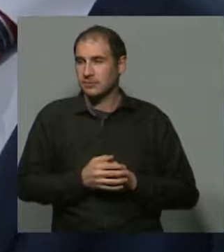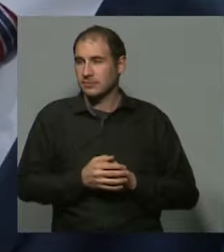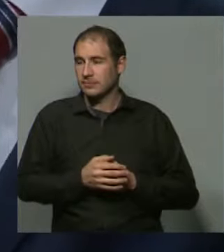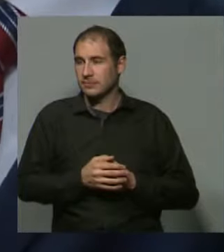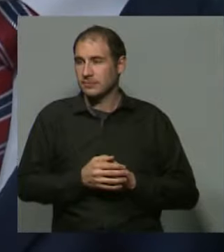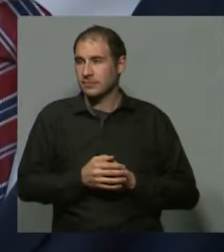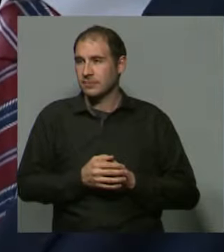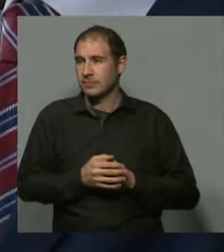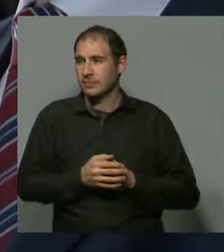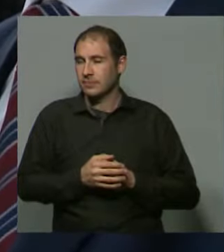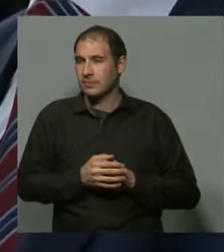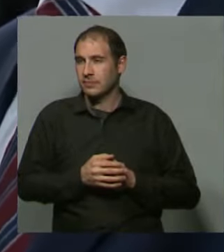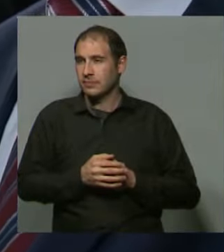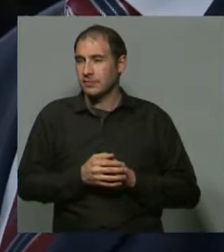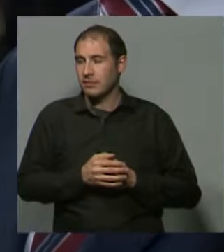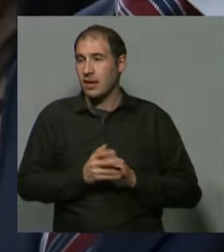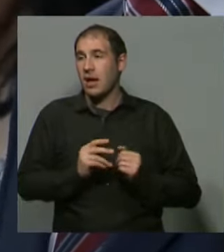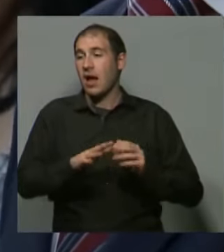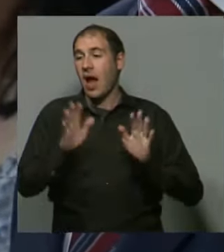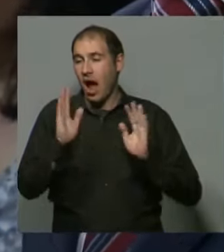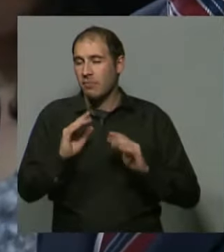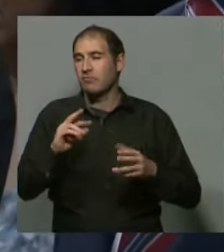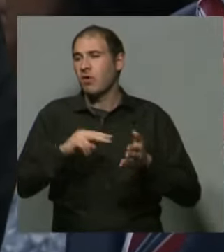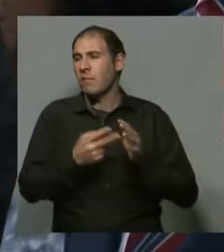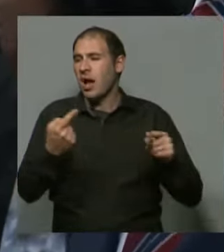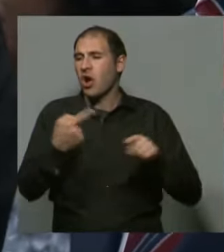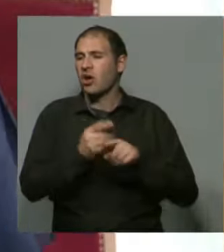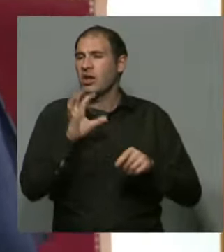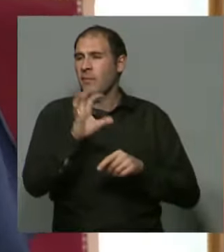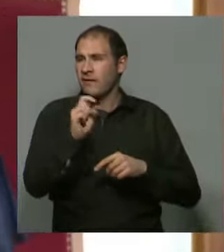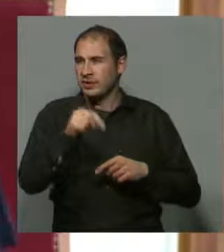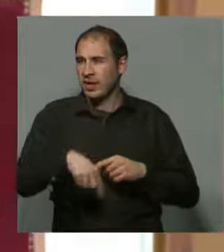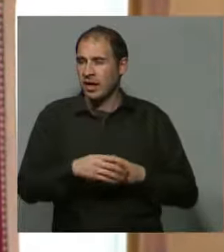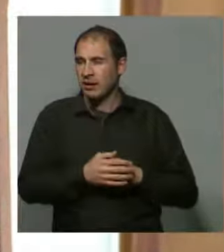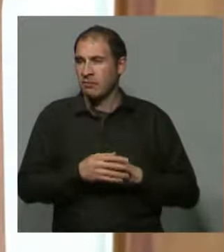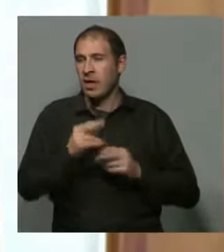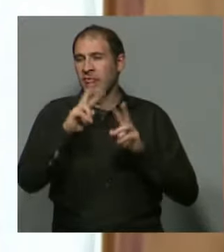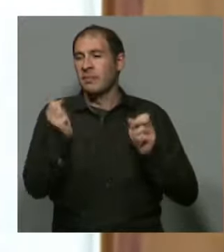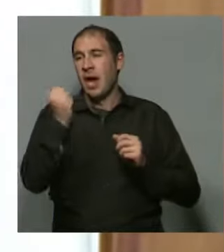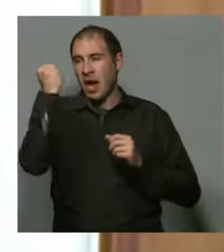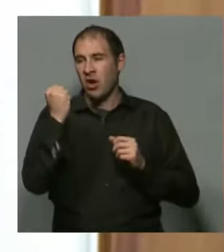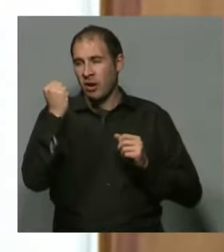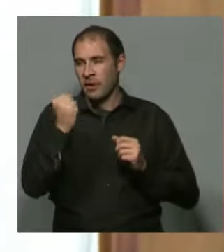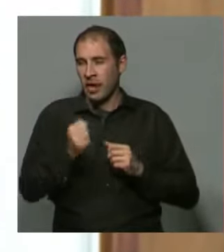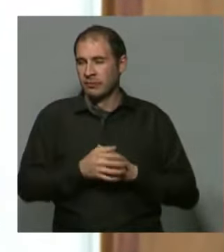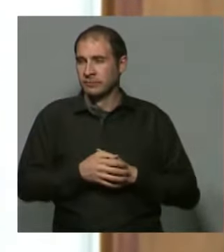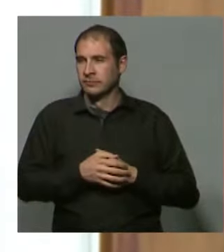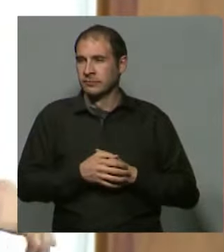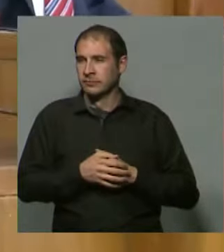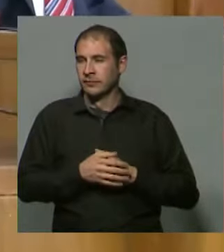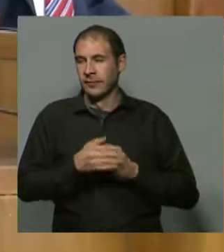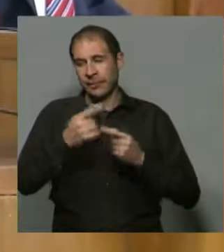lo tanto puede verse perjudicada la provincia económicamente con respecto a eso, bueno,